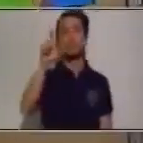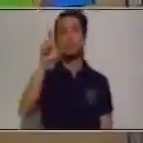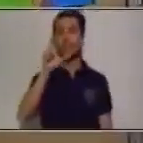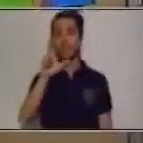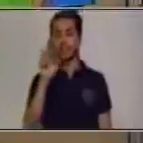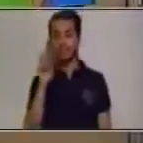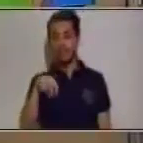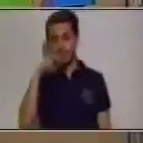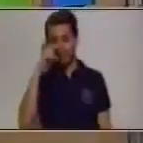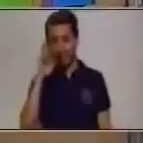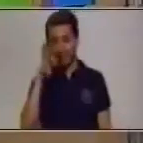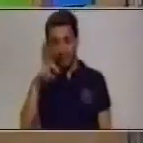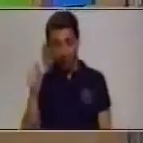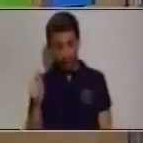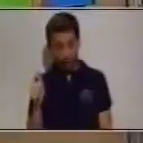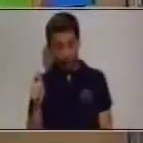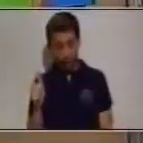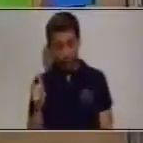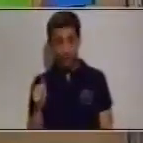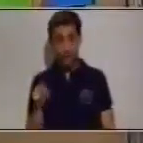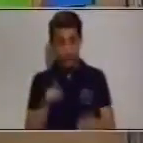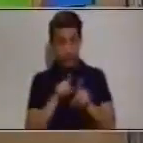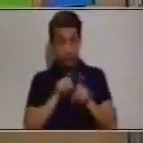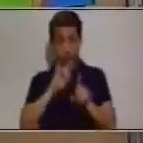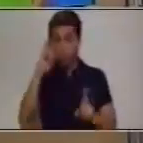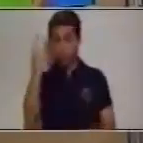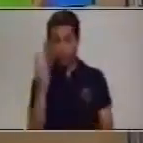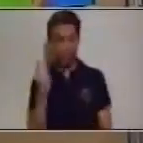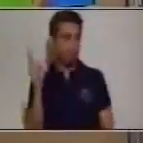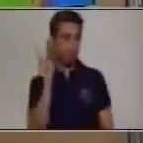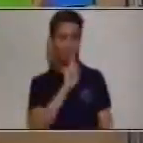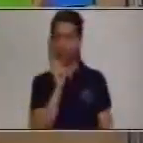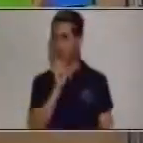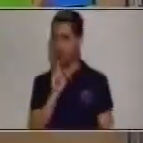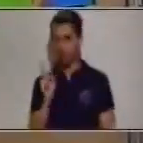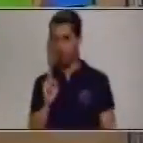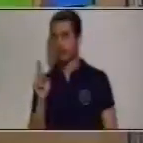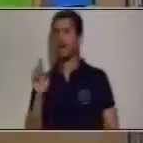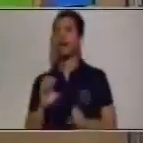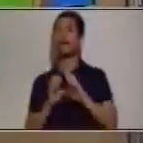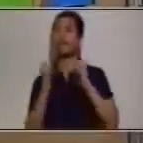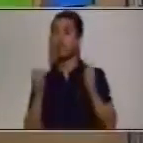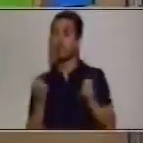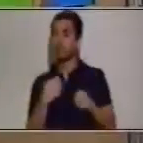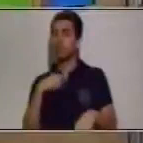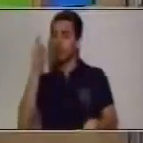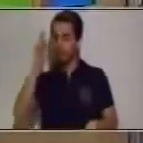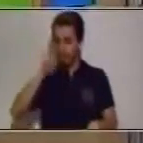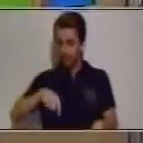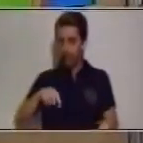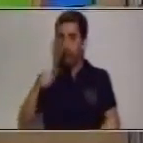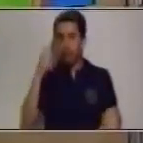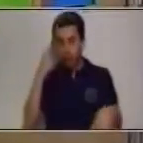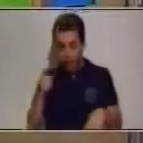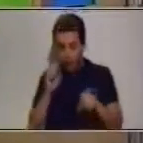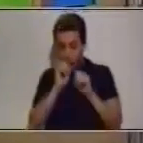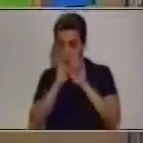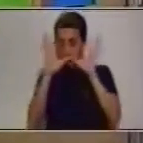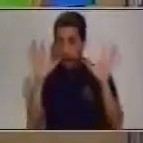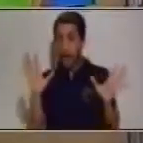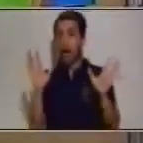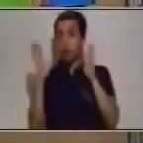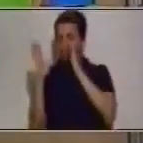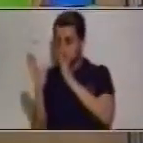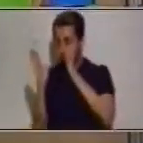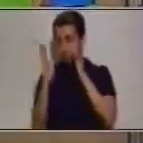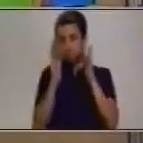¿equivale a unidades? Definitivamente no. Por lo tanto, debo de tener muy claro el